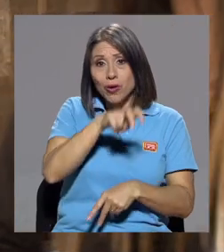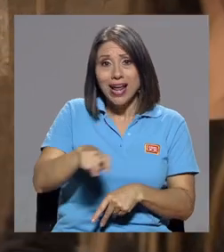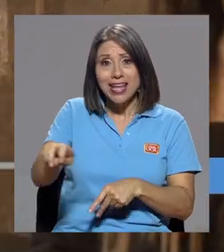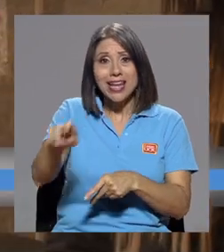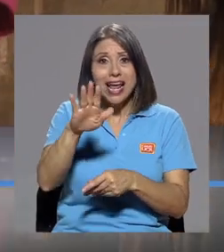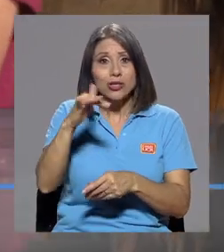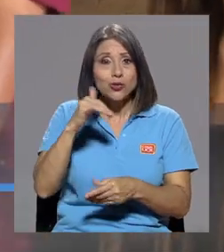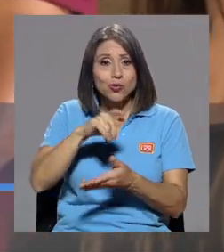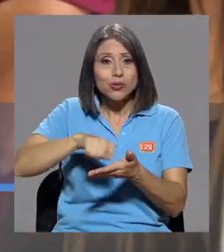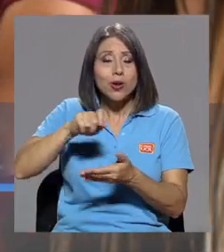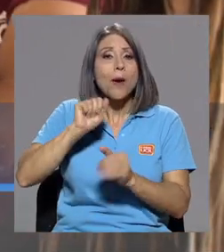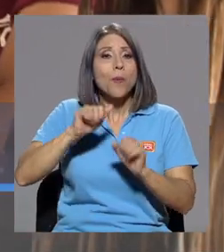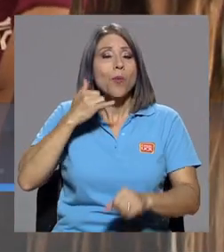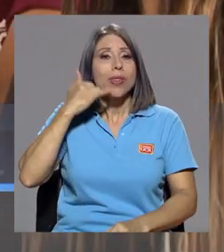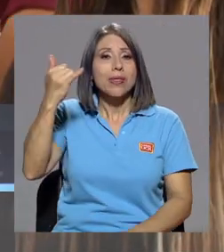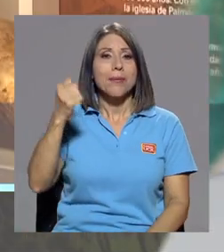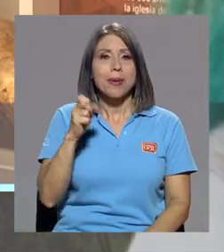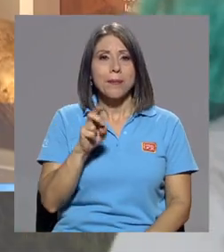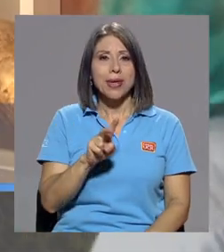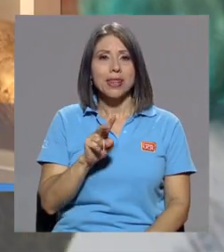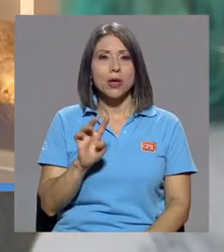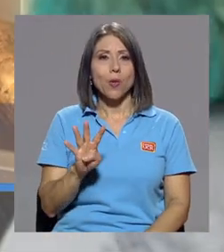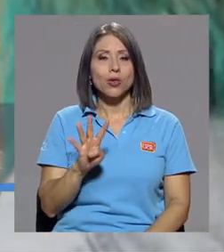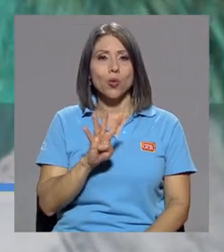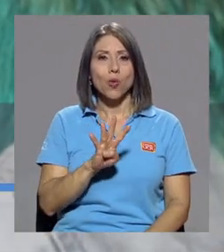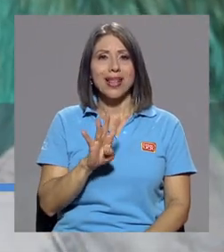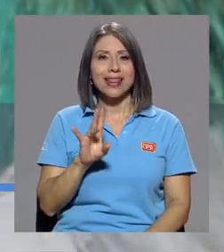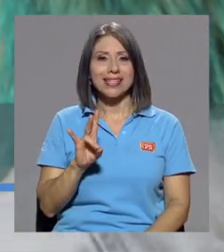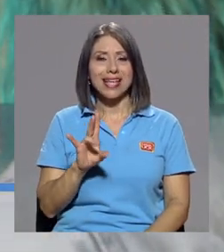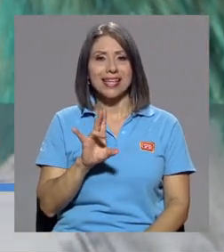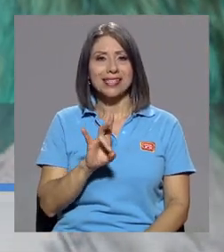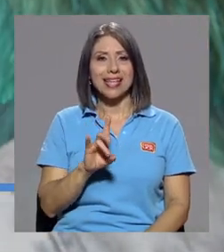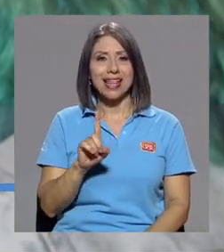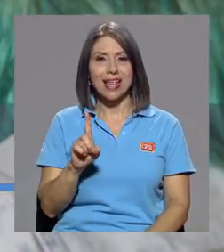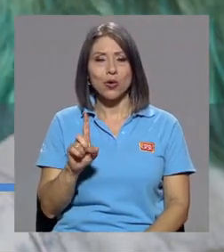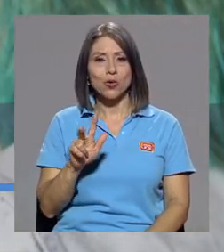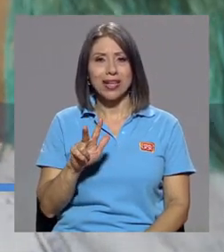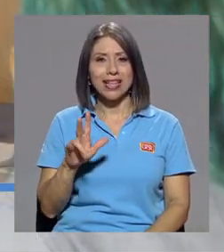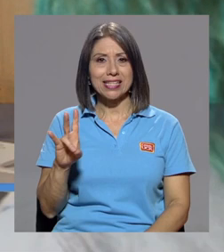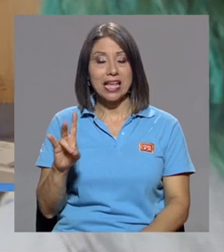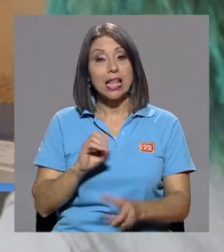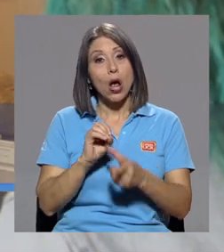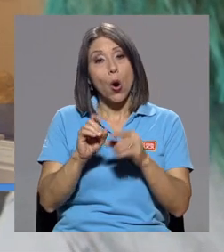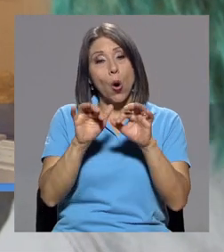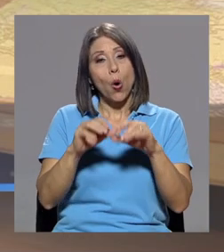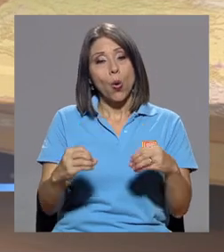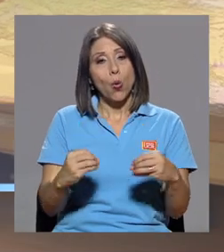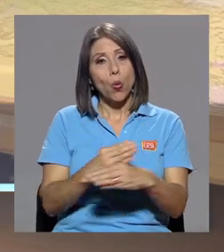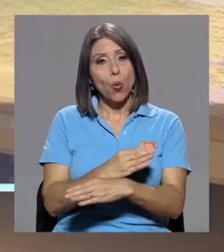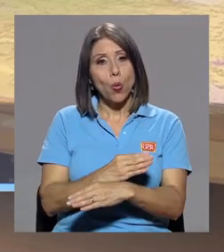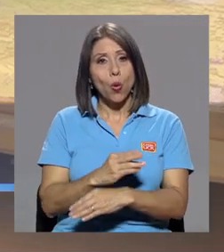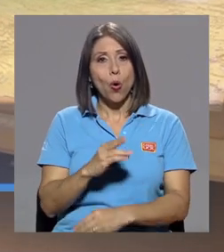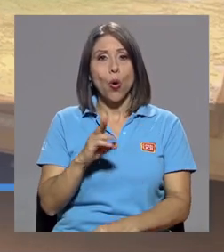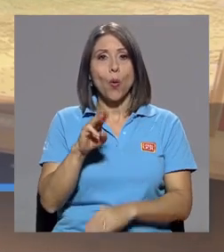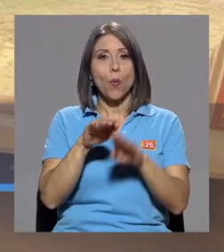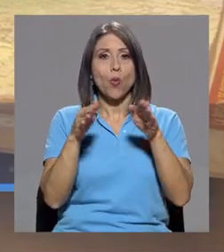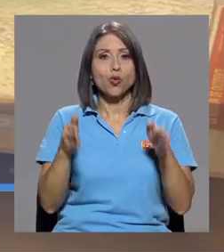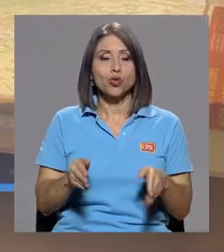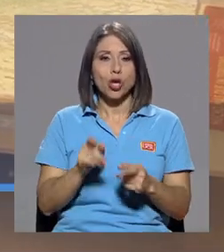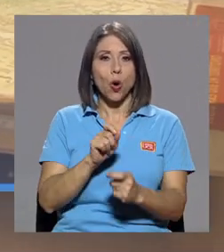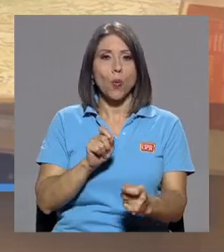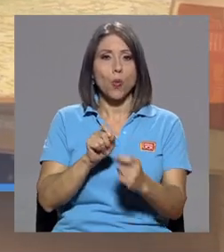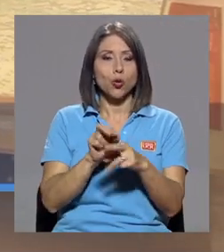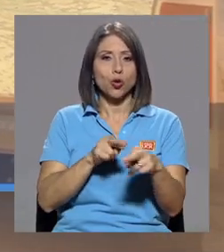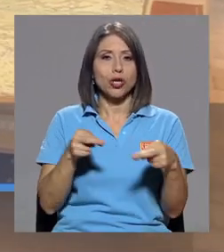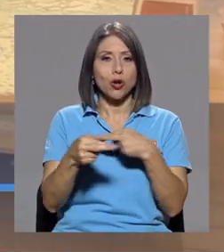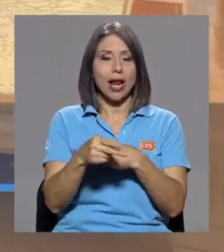puede llamar al teléfono 2447-7137 o bien escribir al correo museo.regional